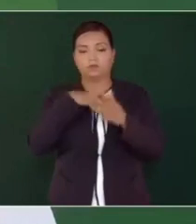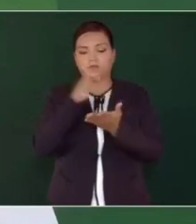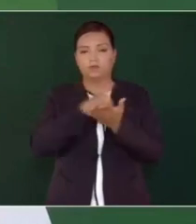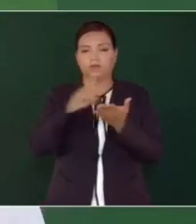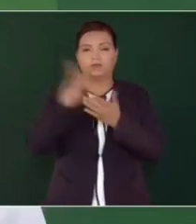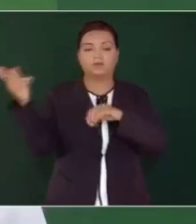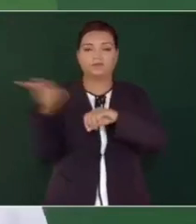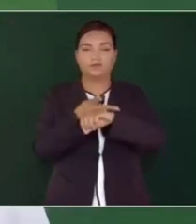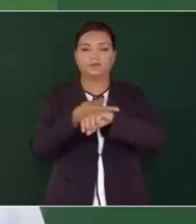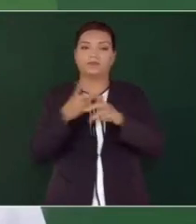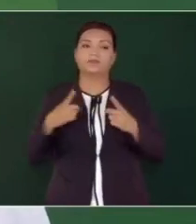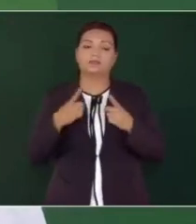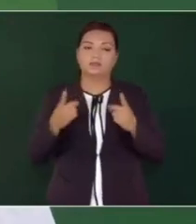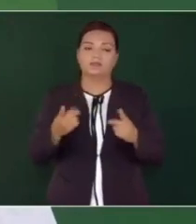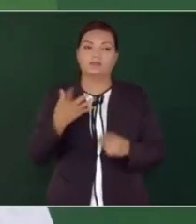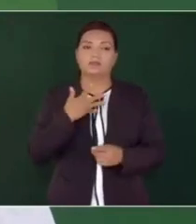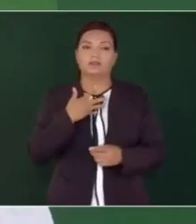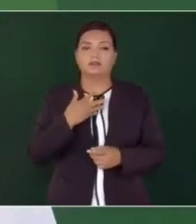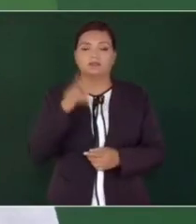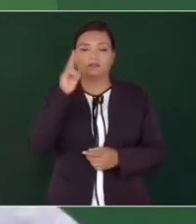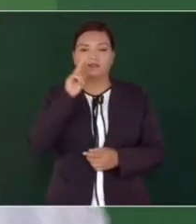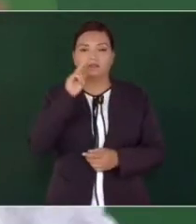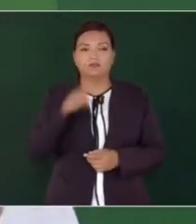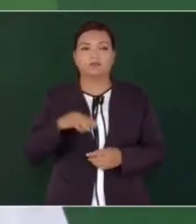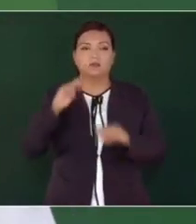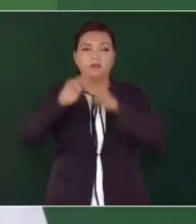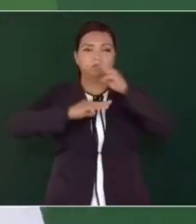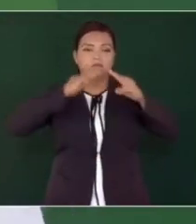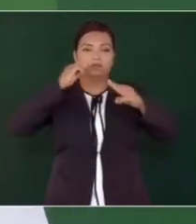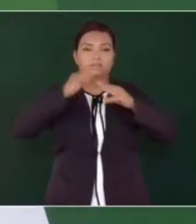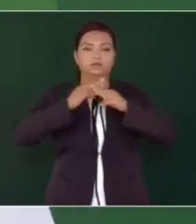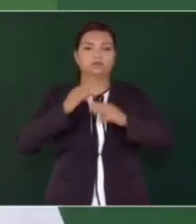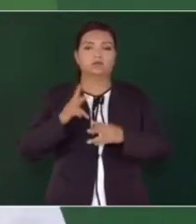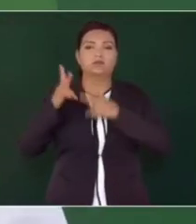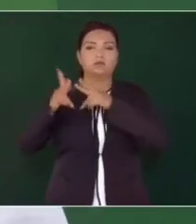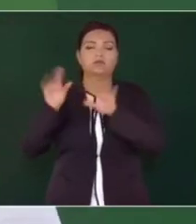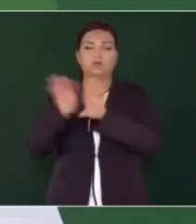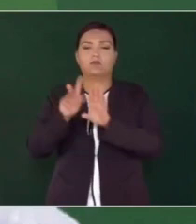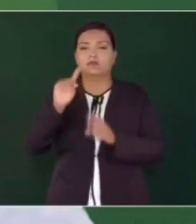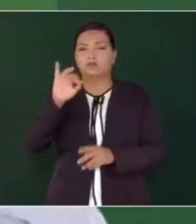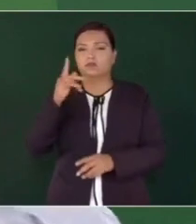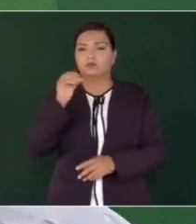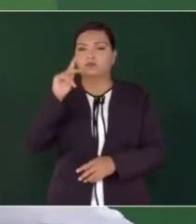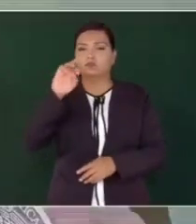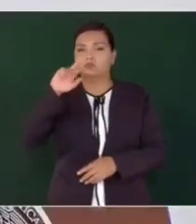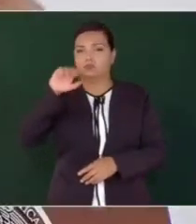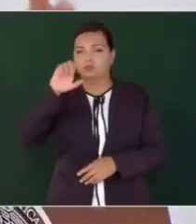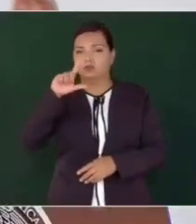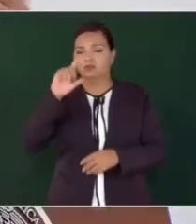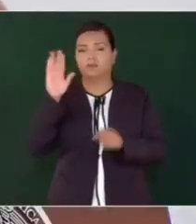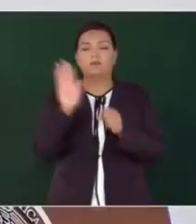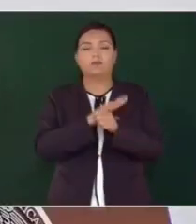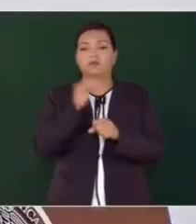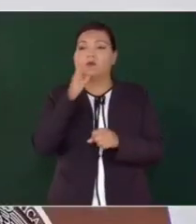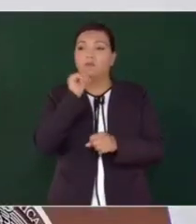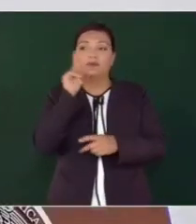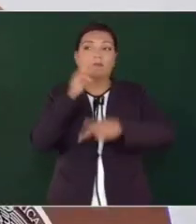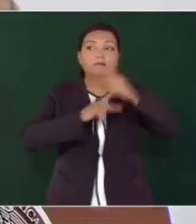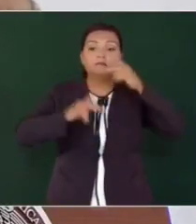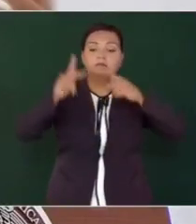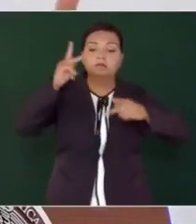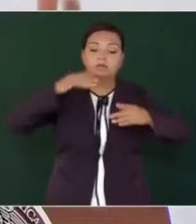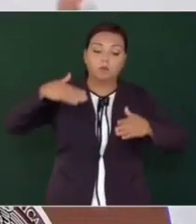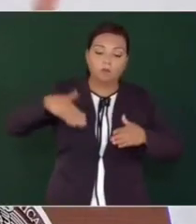derecho de paso que se identifica en el mundo de los ferrocarriles como tipo túnel, porque ellos no pueden bajar